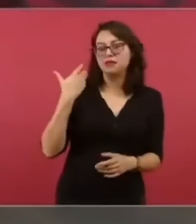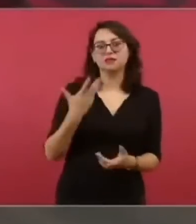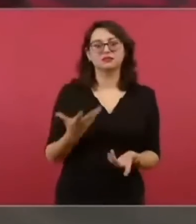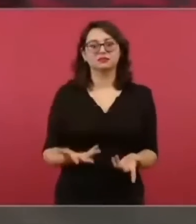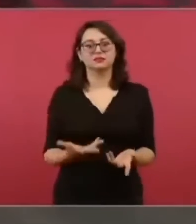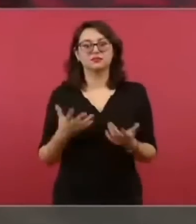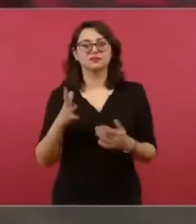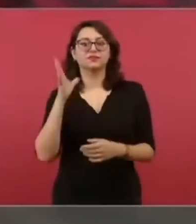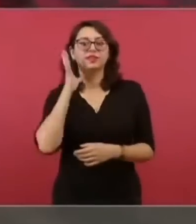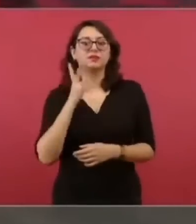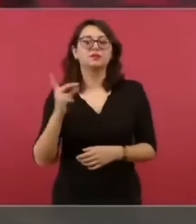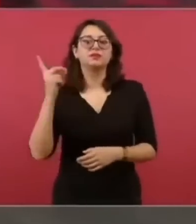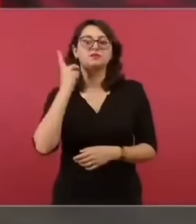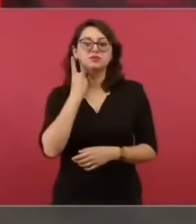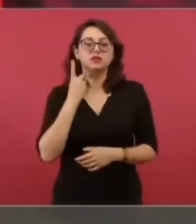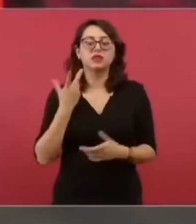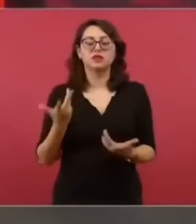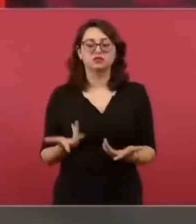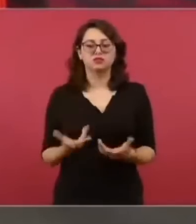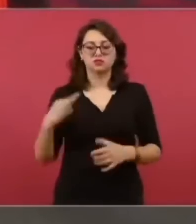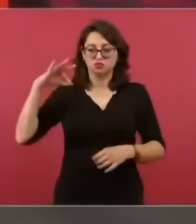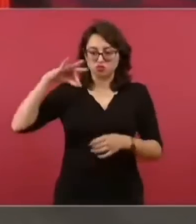la Cámara de Diputados